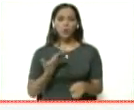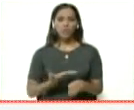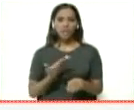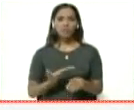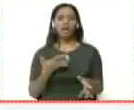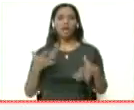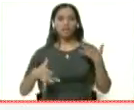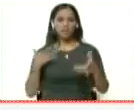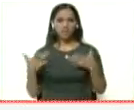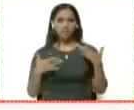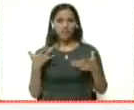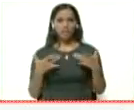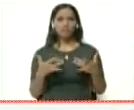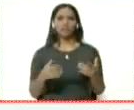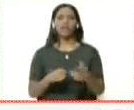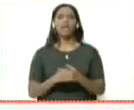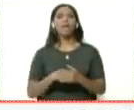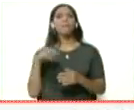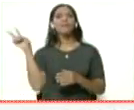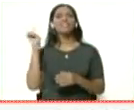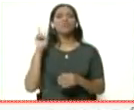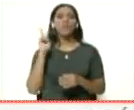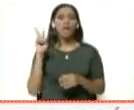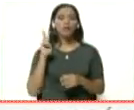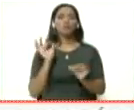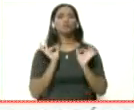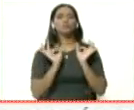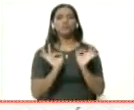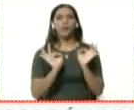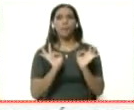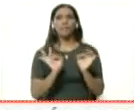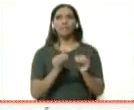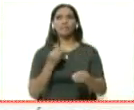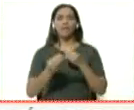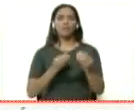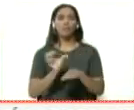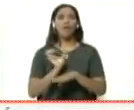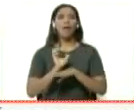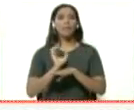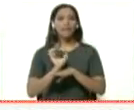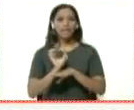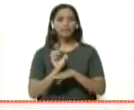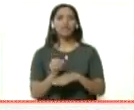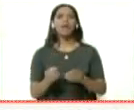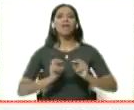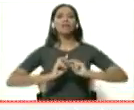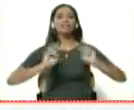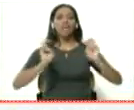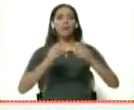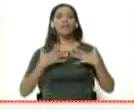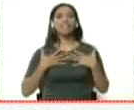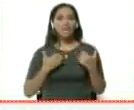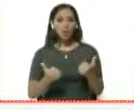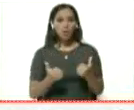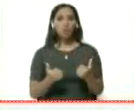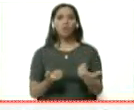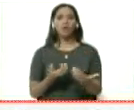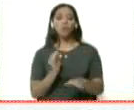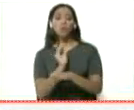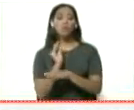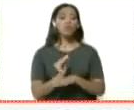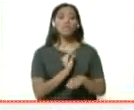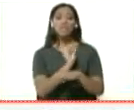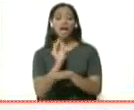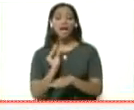que se emprenden en el territorio venezolano, justamente se declara una emergencia en materia de salud, tomando las medidas, las